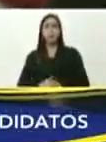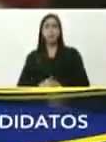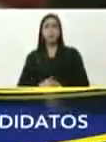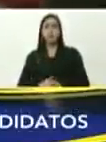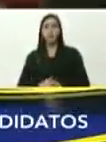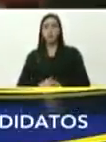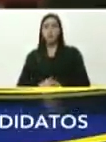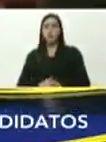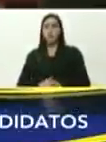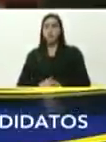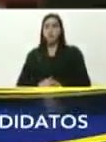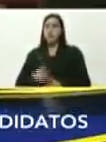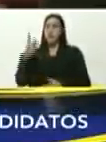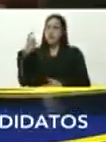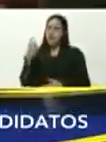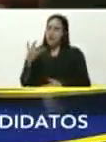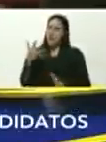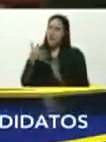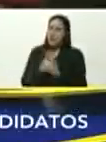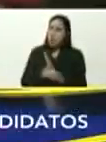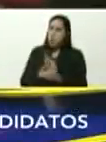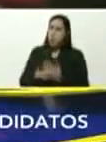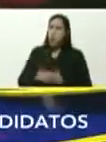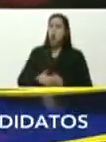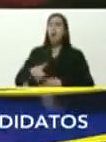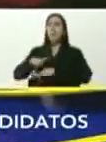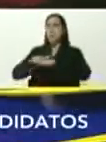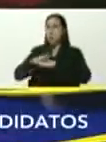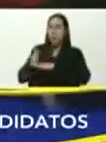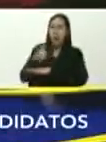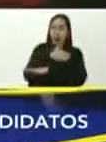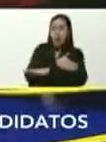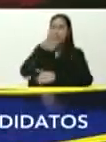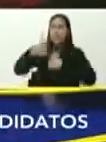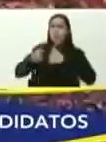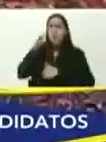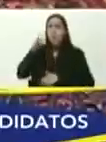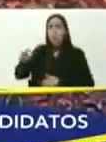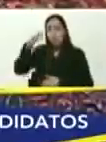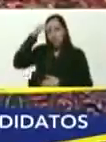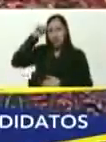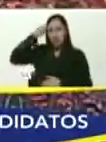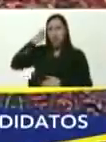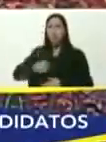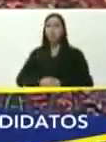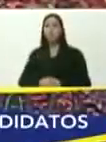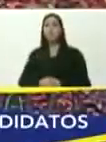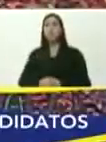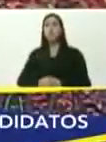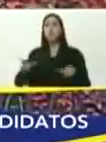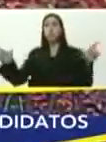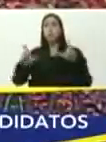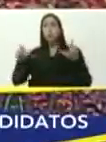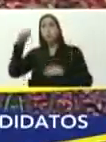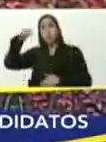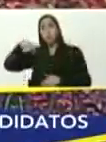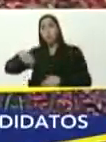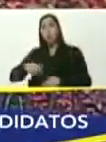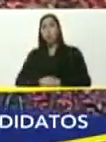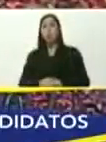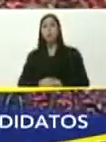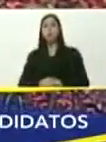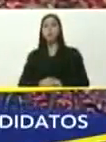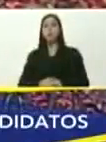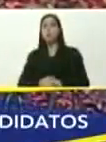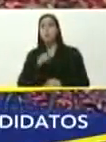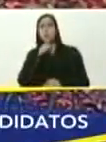a veces, falta, quizás, yo, yo vi, perdón, un candidato, lo vi hoy, al mediodía, en el noticiero, no sé el nombre, no